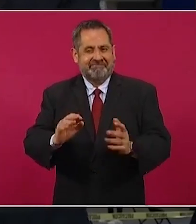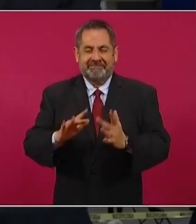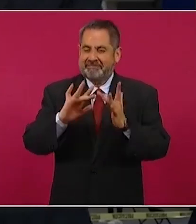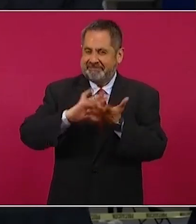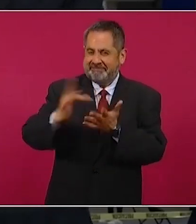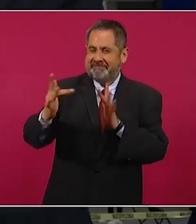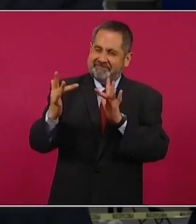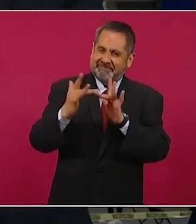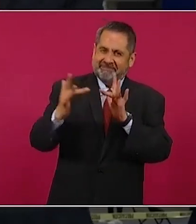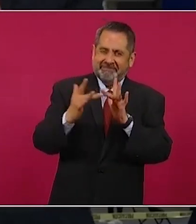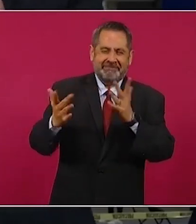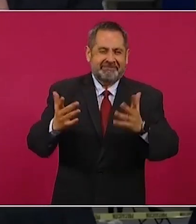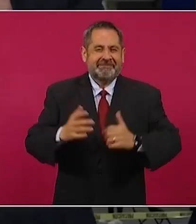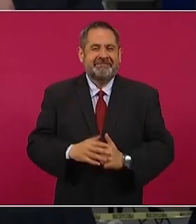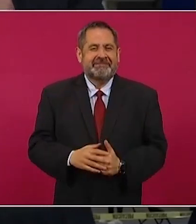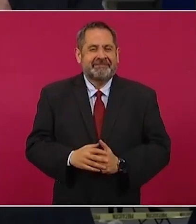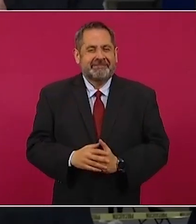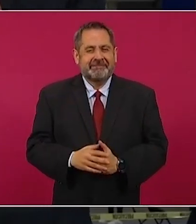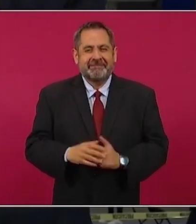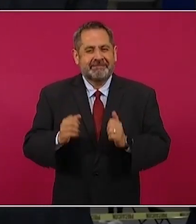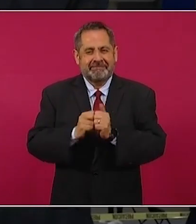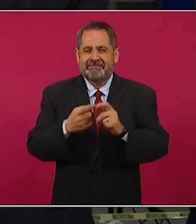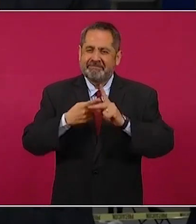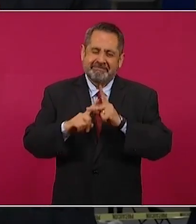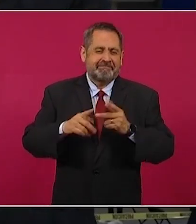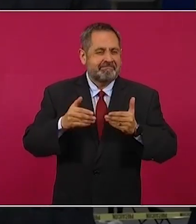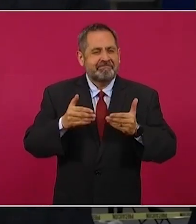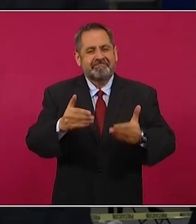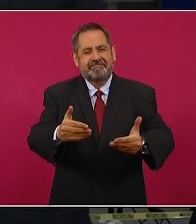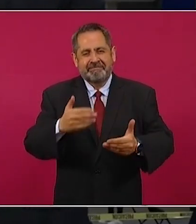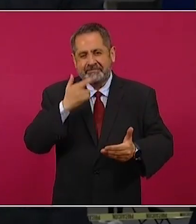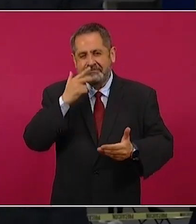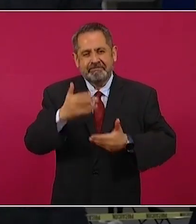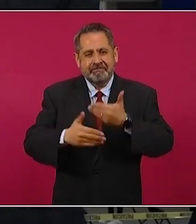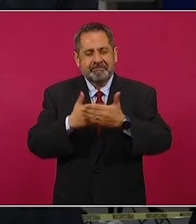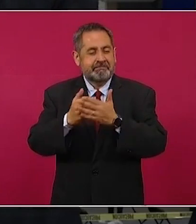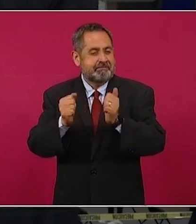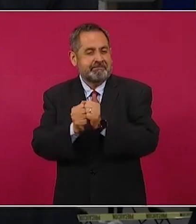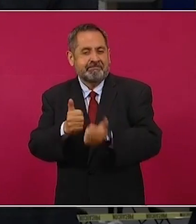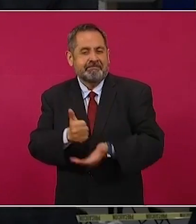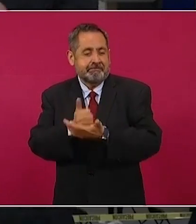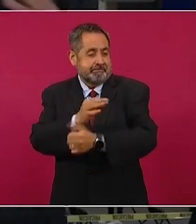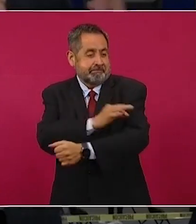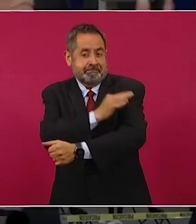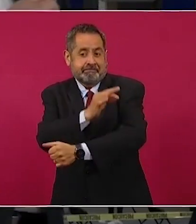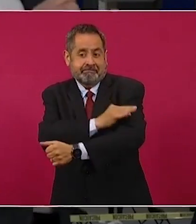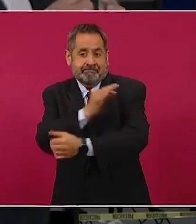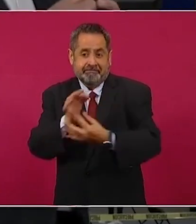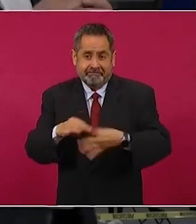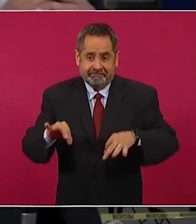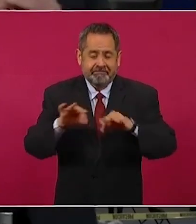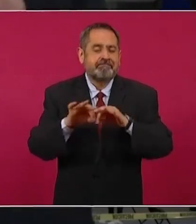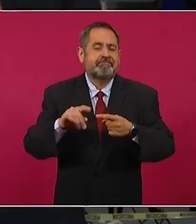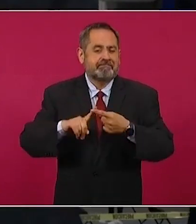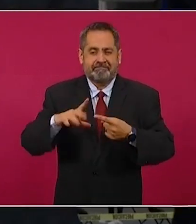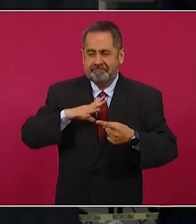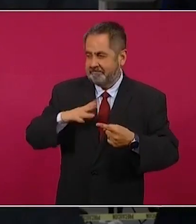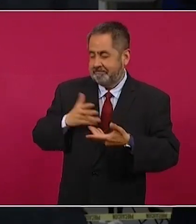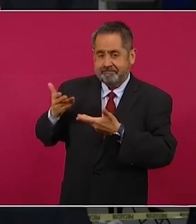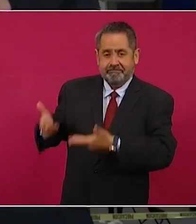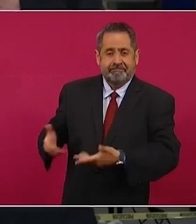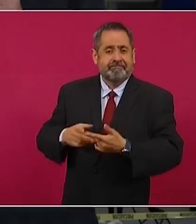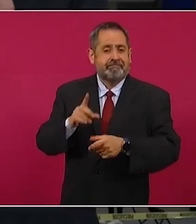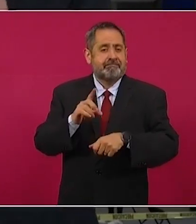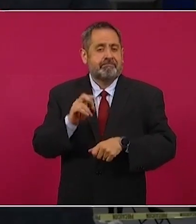distancia. Y sin duda, arrancando una jornada de vacunación importantísima, me acompaña el doctor